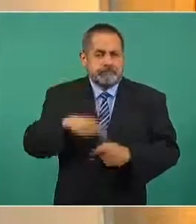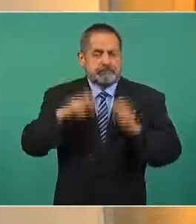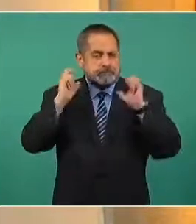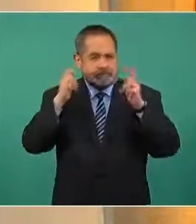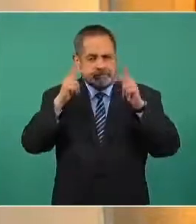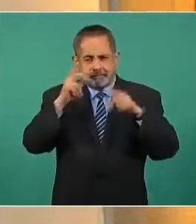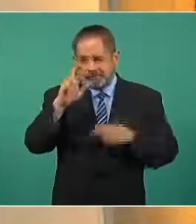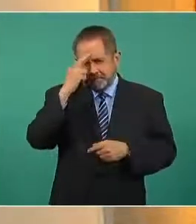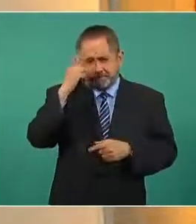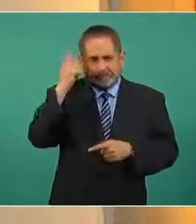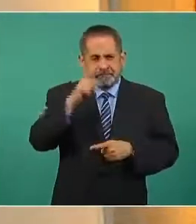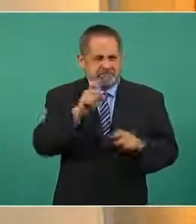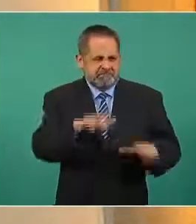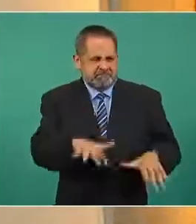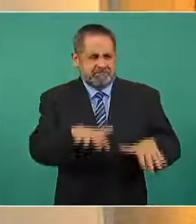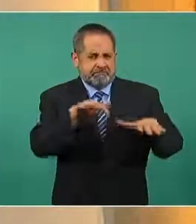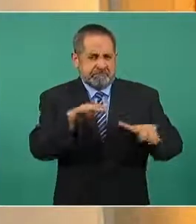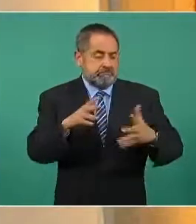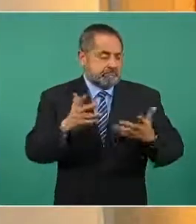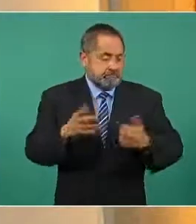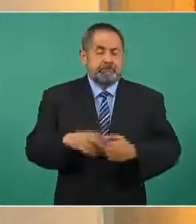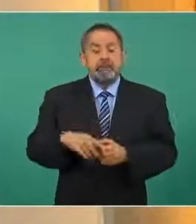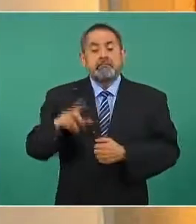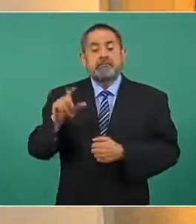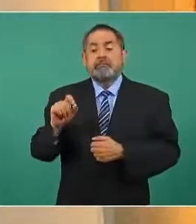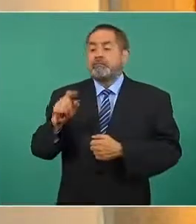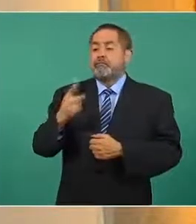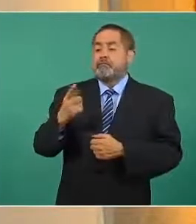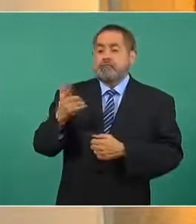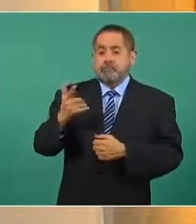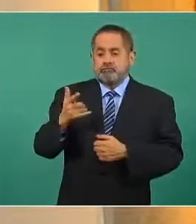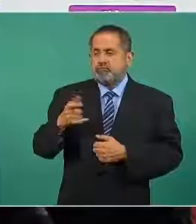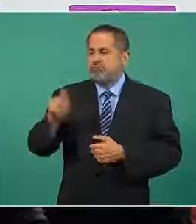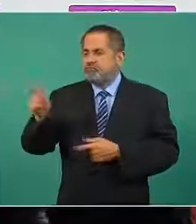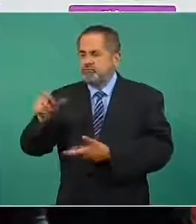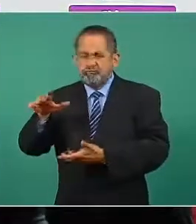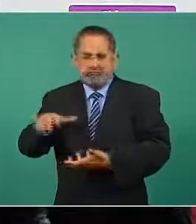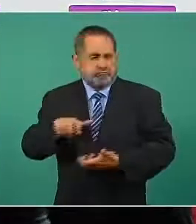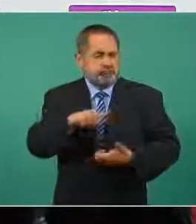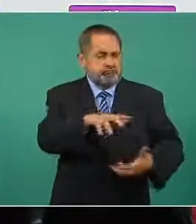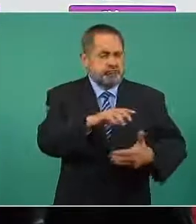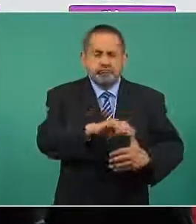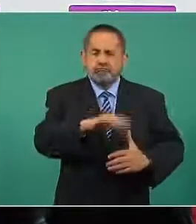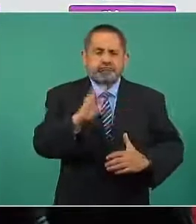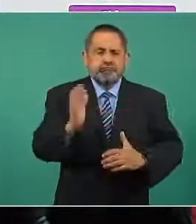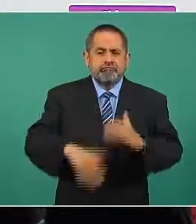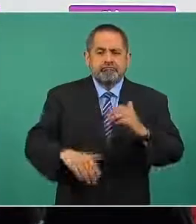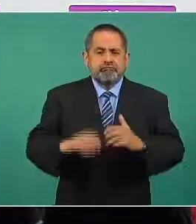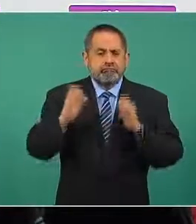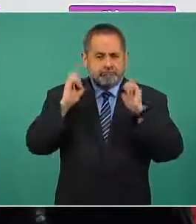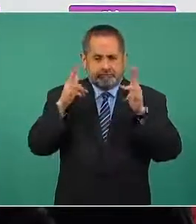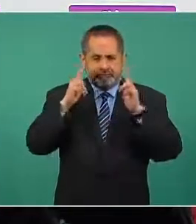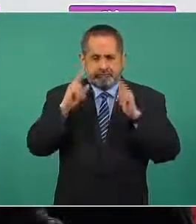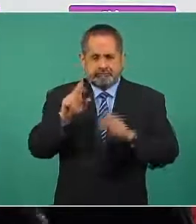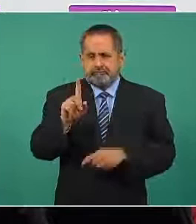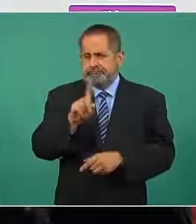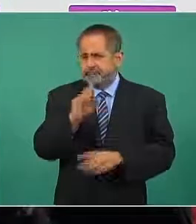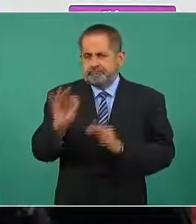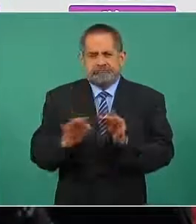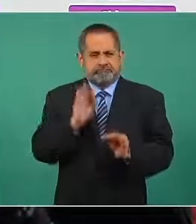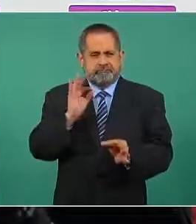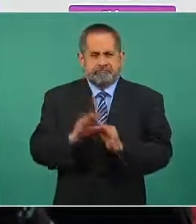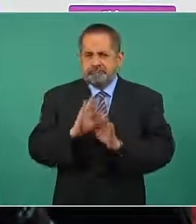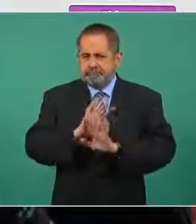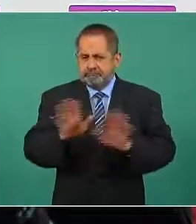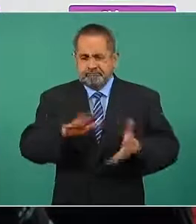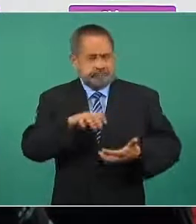inundaciones el 21 de julio se terminó en lo que fue chiapas al 100% la entrega de estos